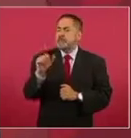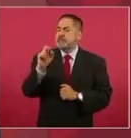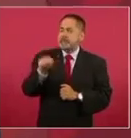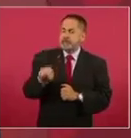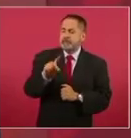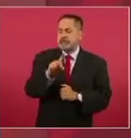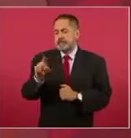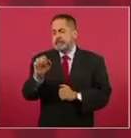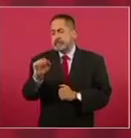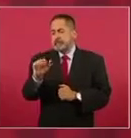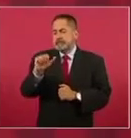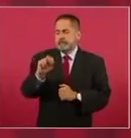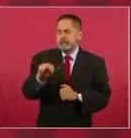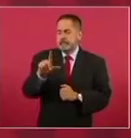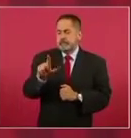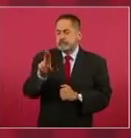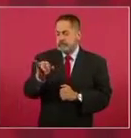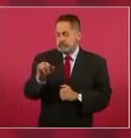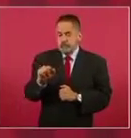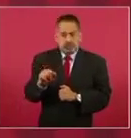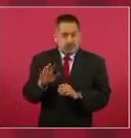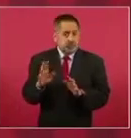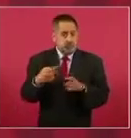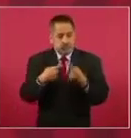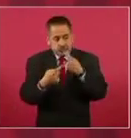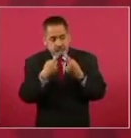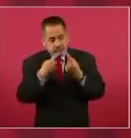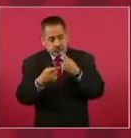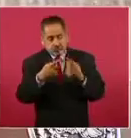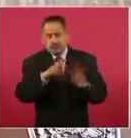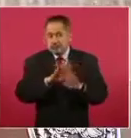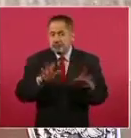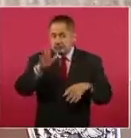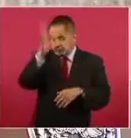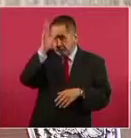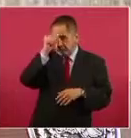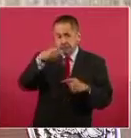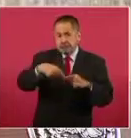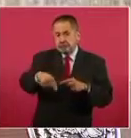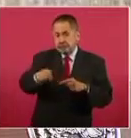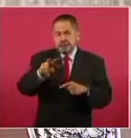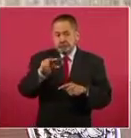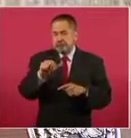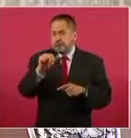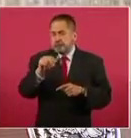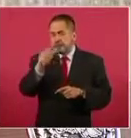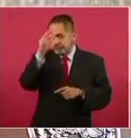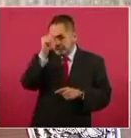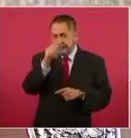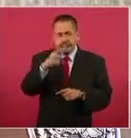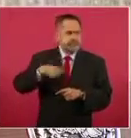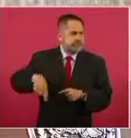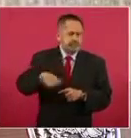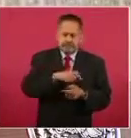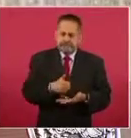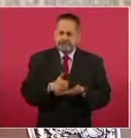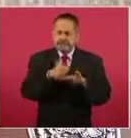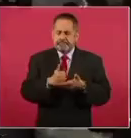y se está llegando a un acuerdo y todos están ayudando.